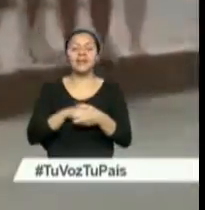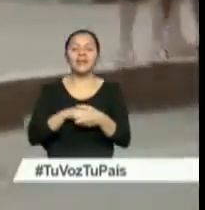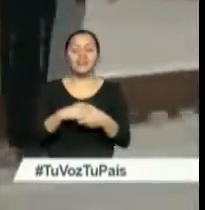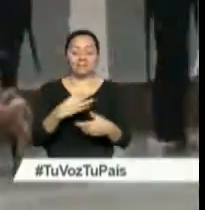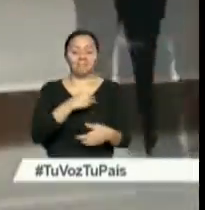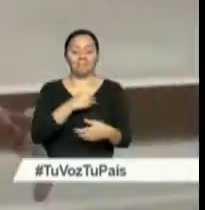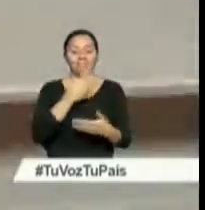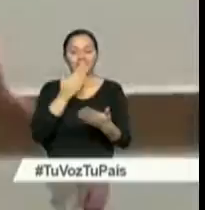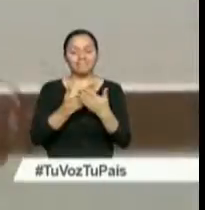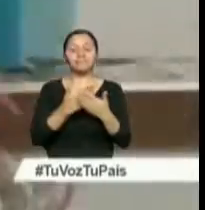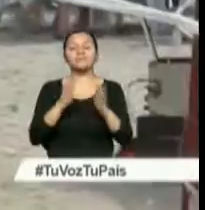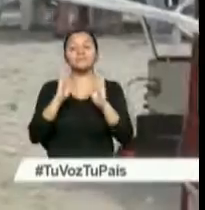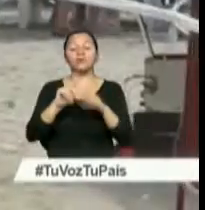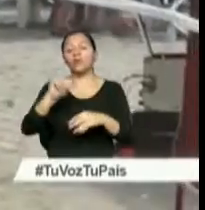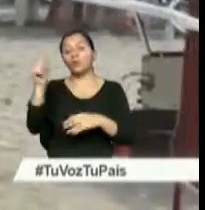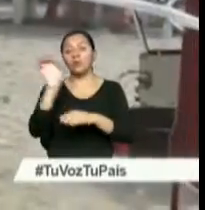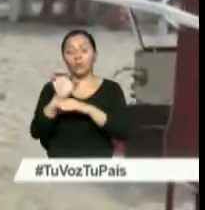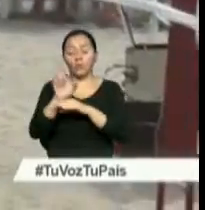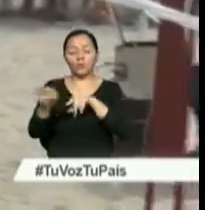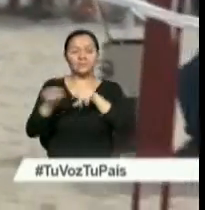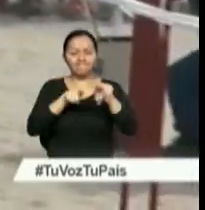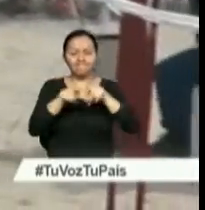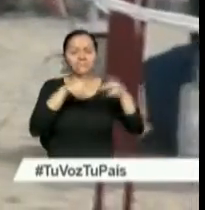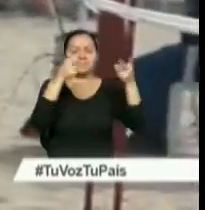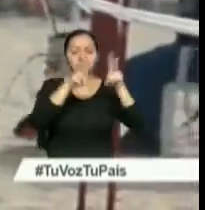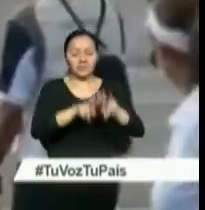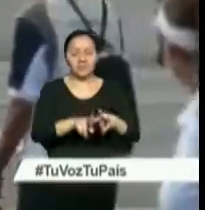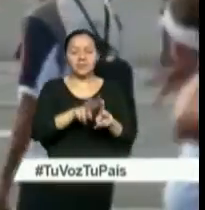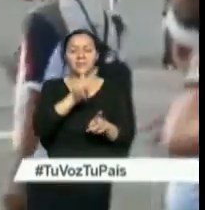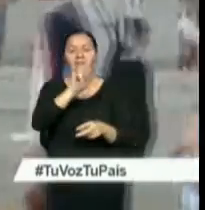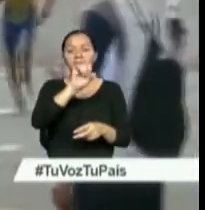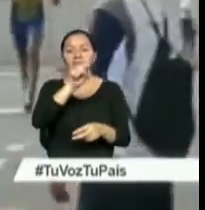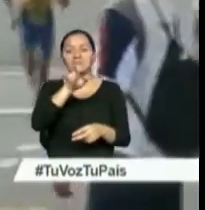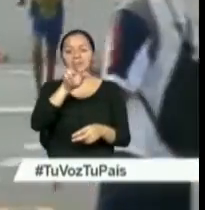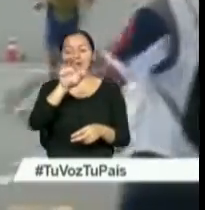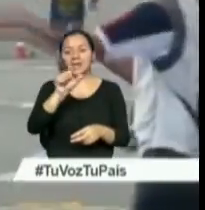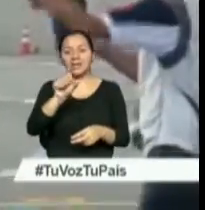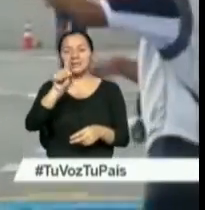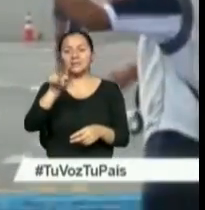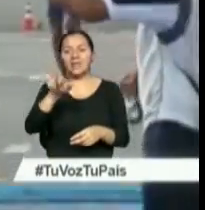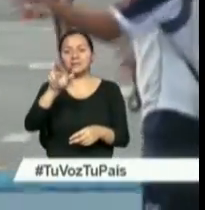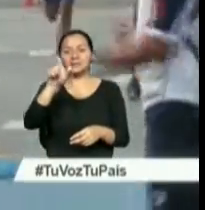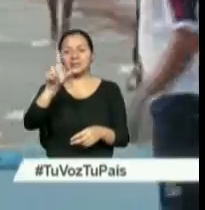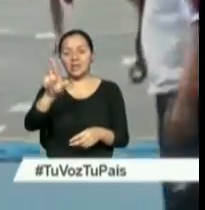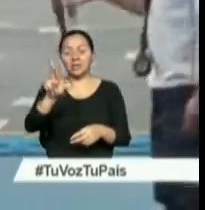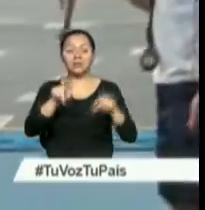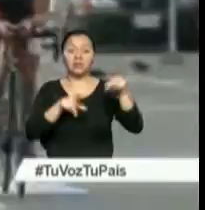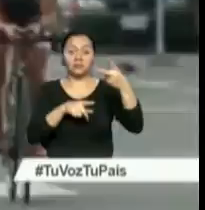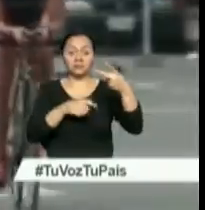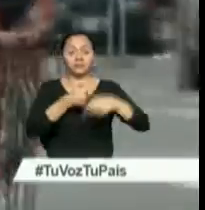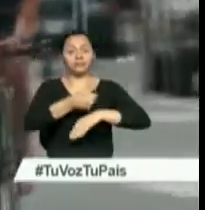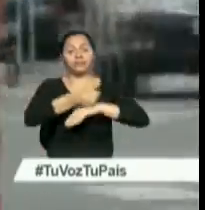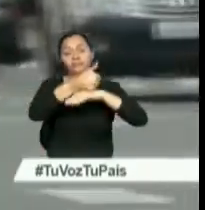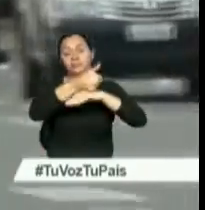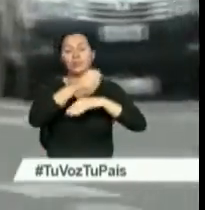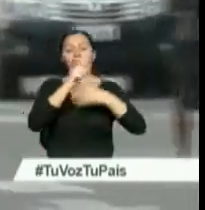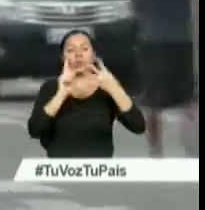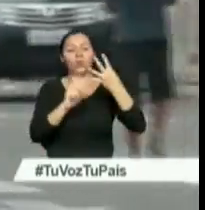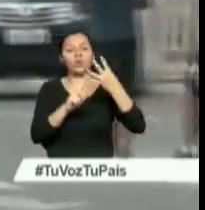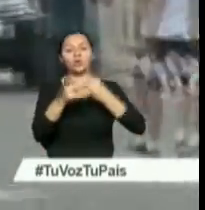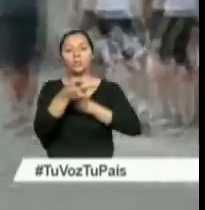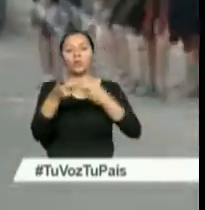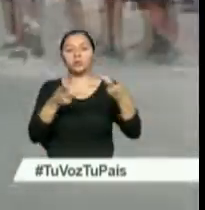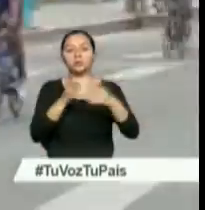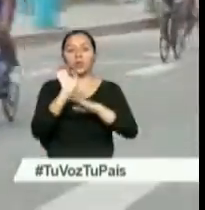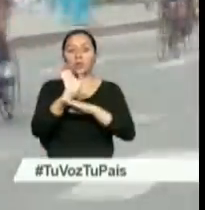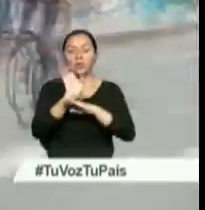compitieron las otras ecuatorianas Diana Vizcarra y Estefi Salazar. Con la medalla dorada de Elizabeth Bravo, Ecuador se mantiene cuarto con 7